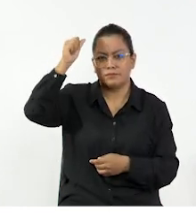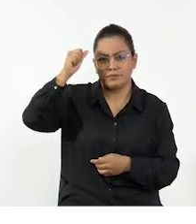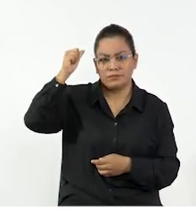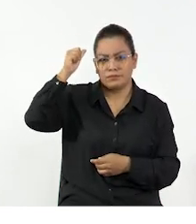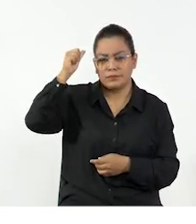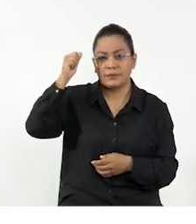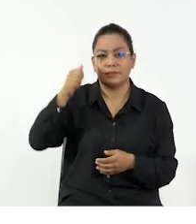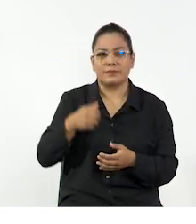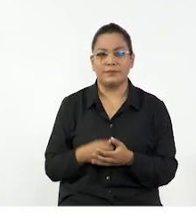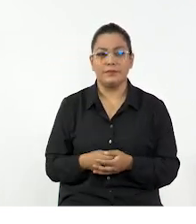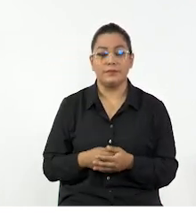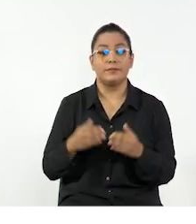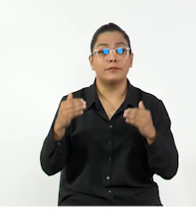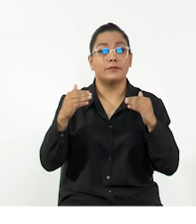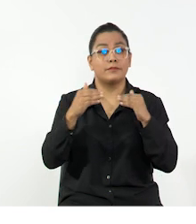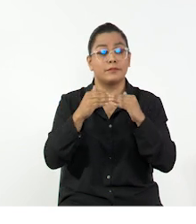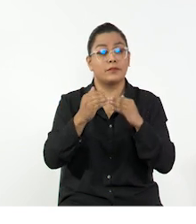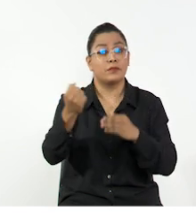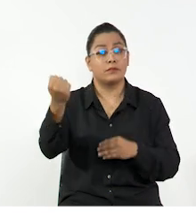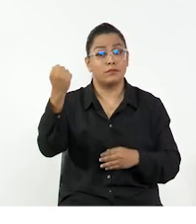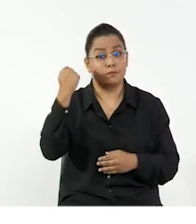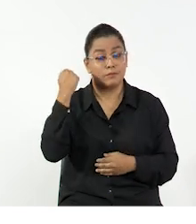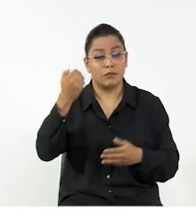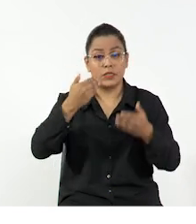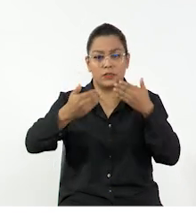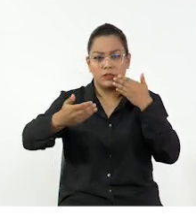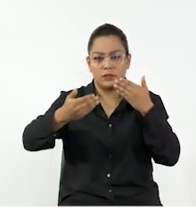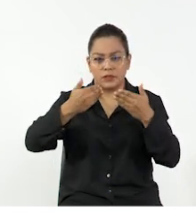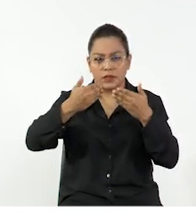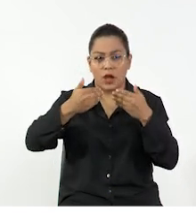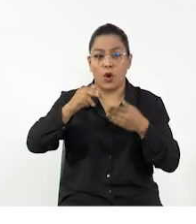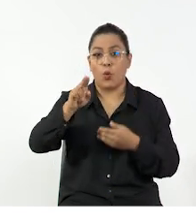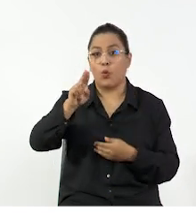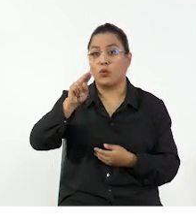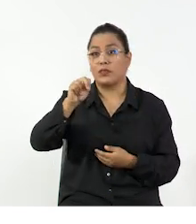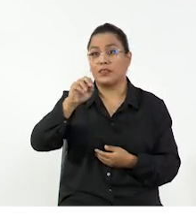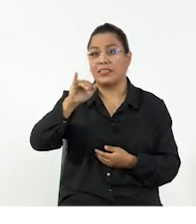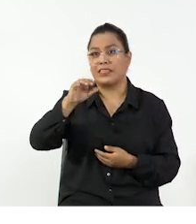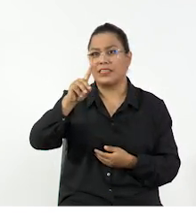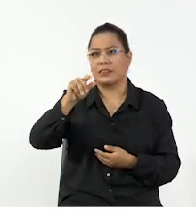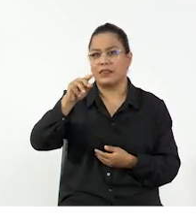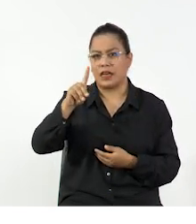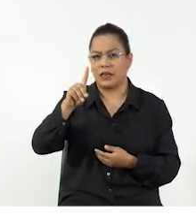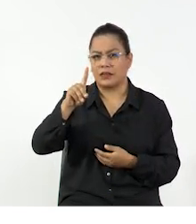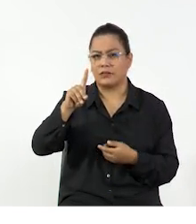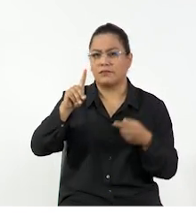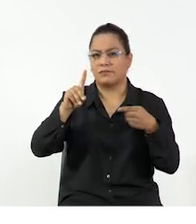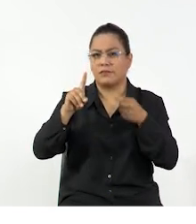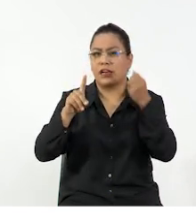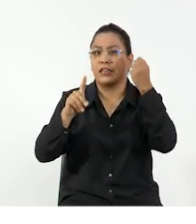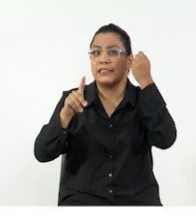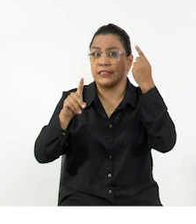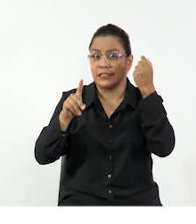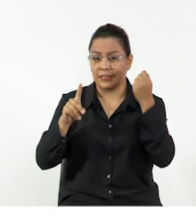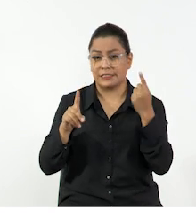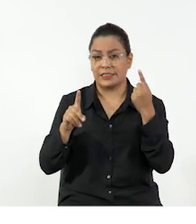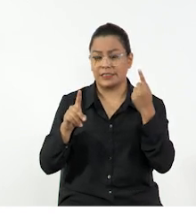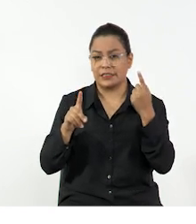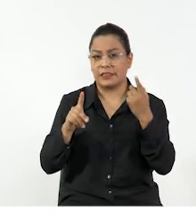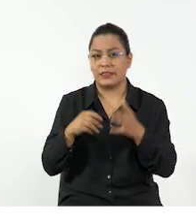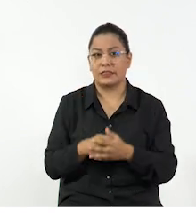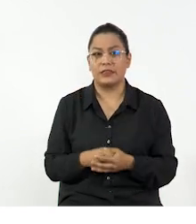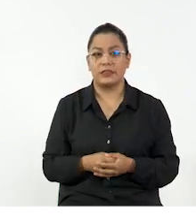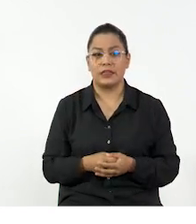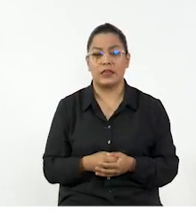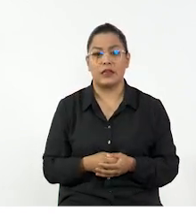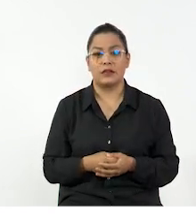correcto análisis dimensional de los fenómenos físicos. También es importante mencionar que una unidad nos permite entender de